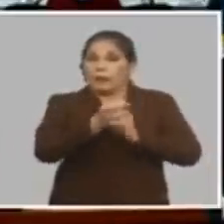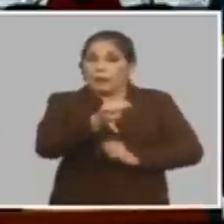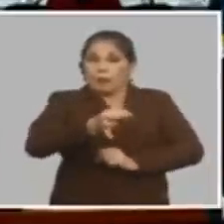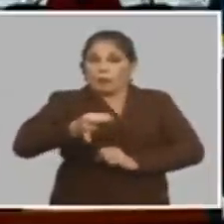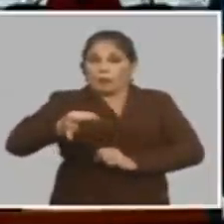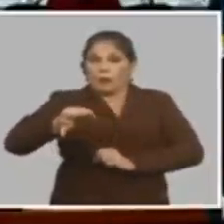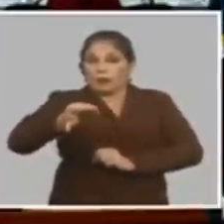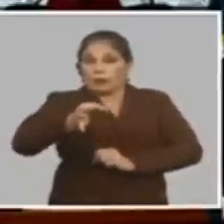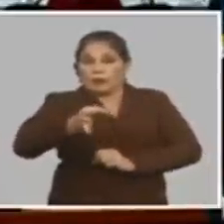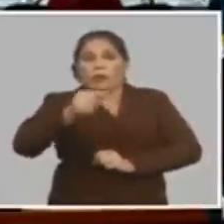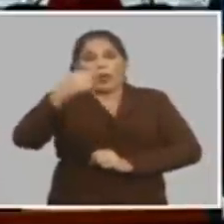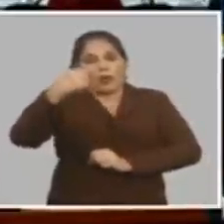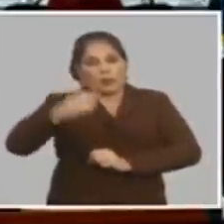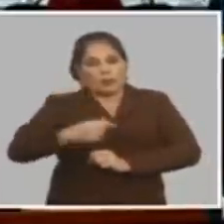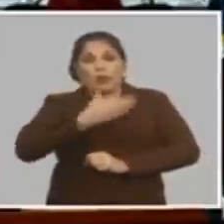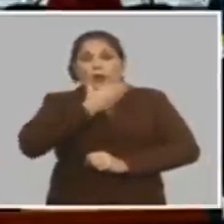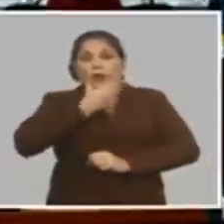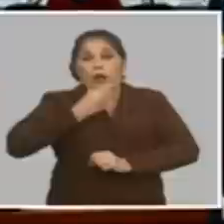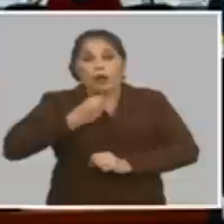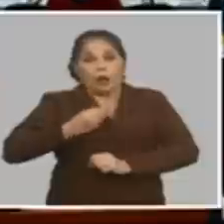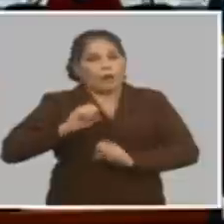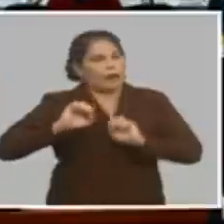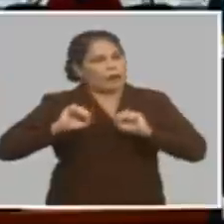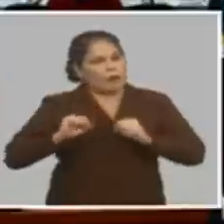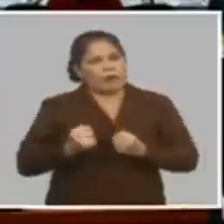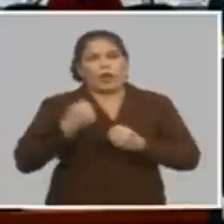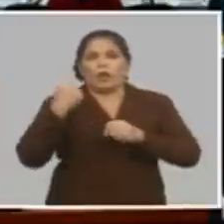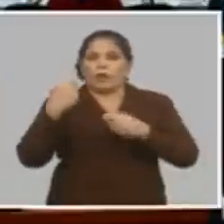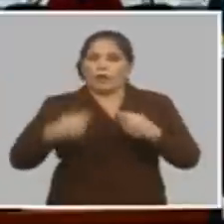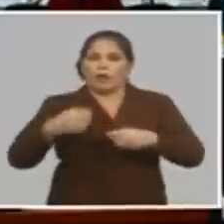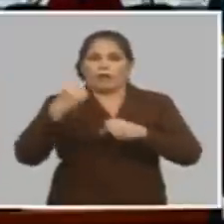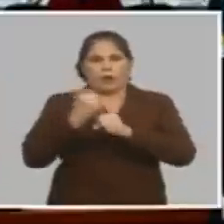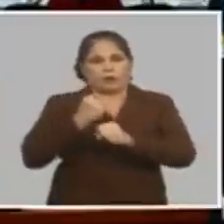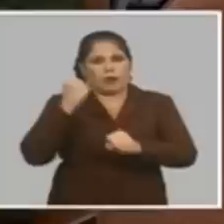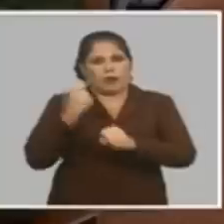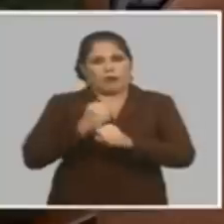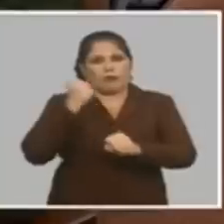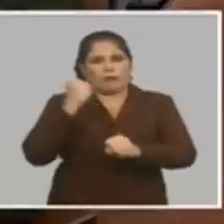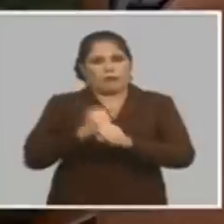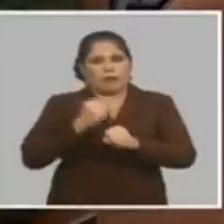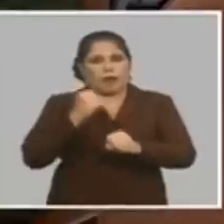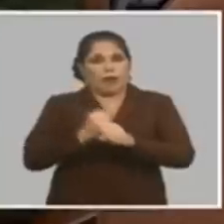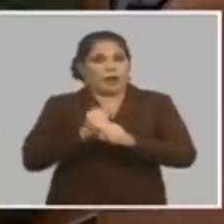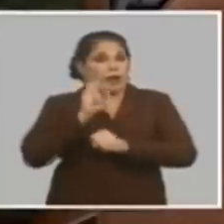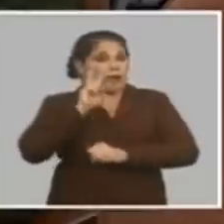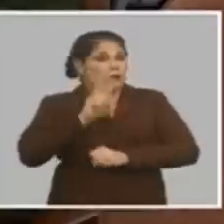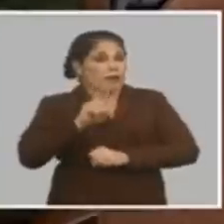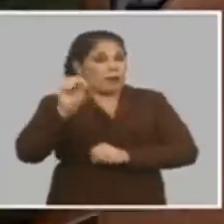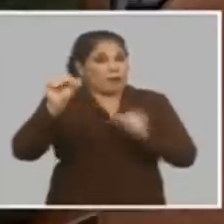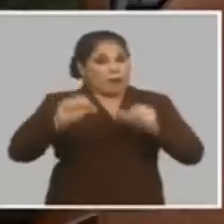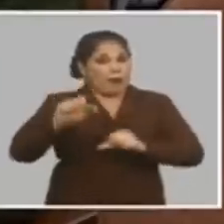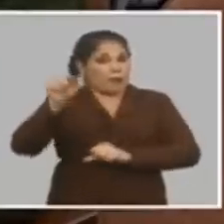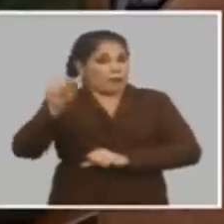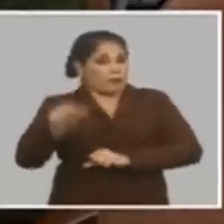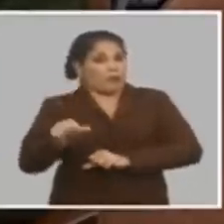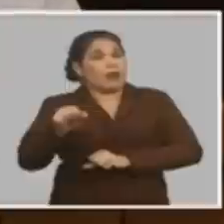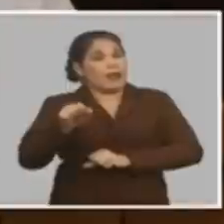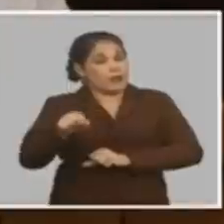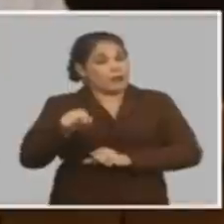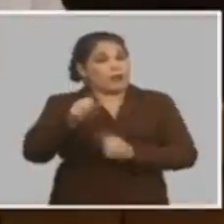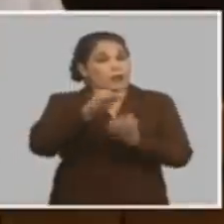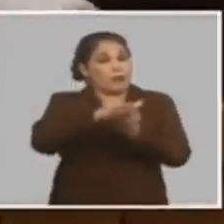municipio las personas que van a salir a buscar empleo que además más que verlo como malo hay que verlo como una